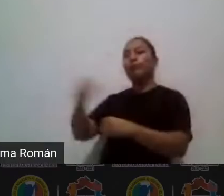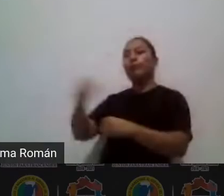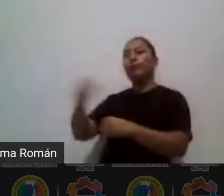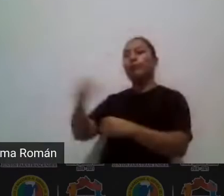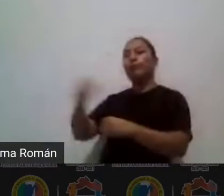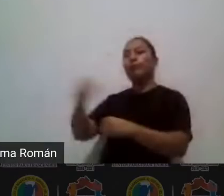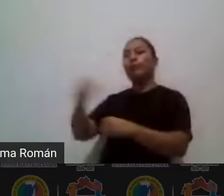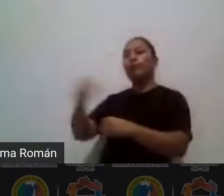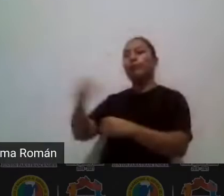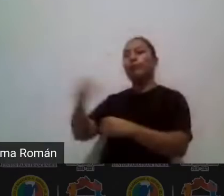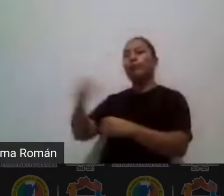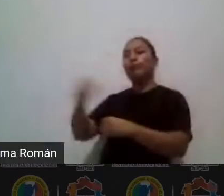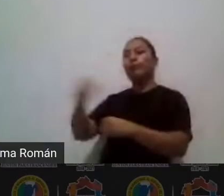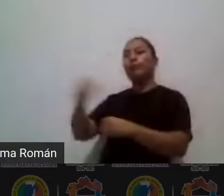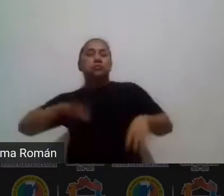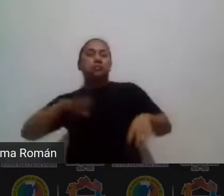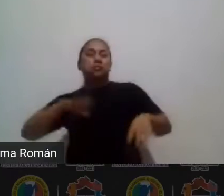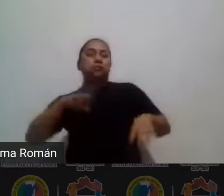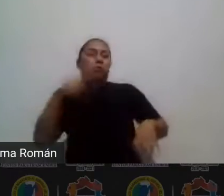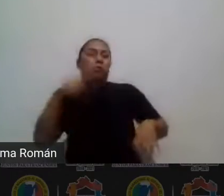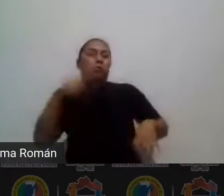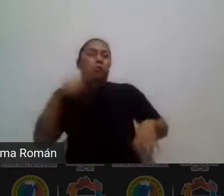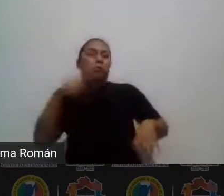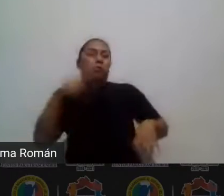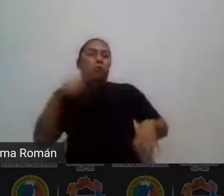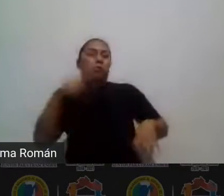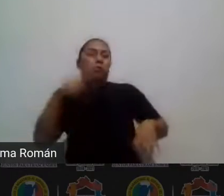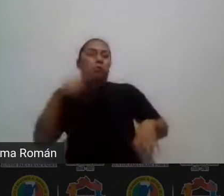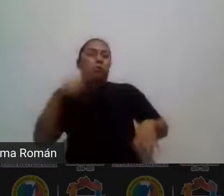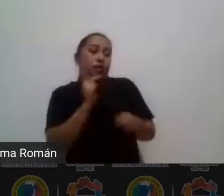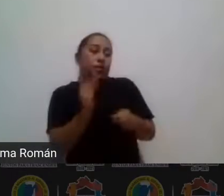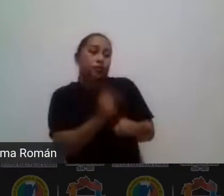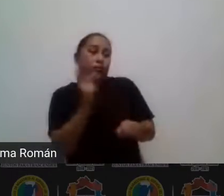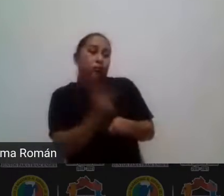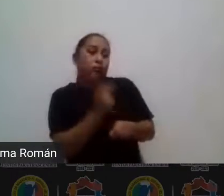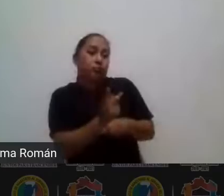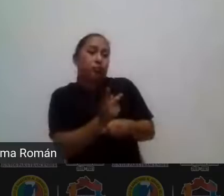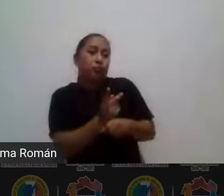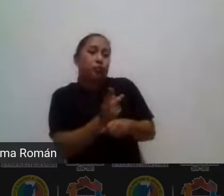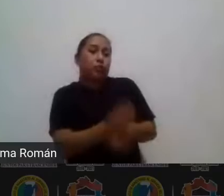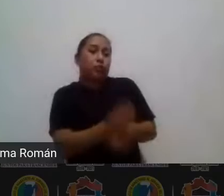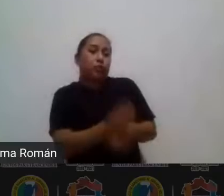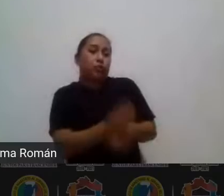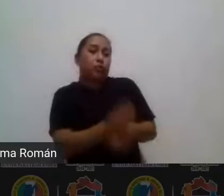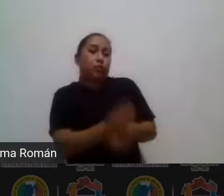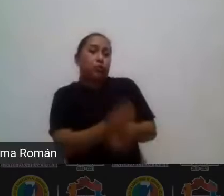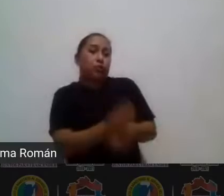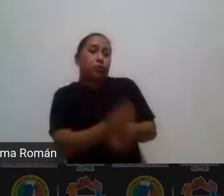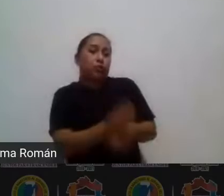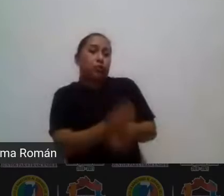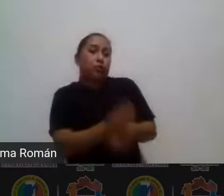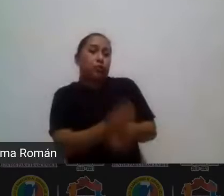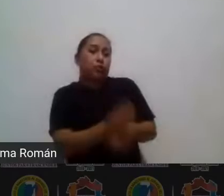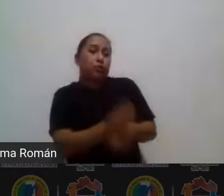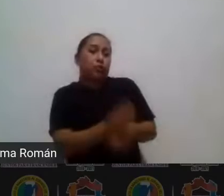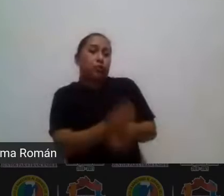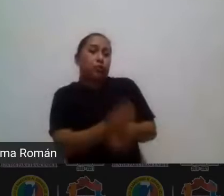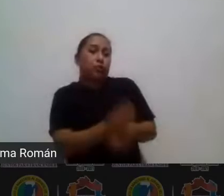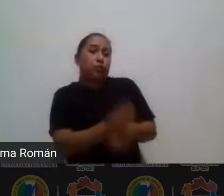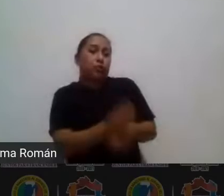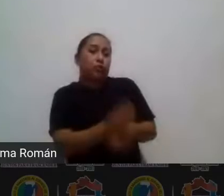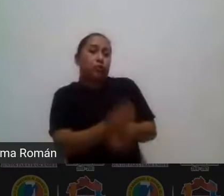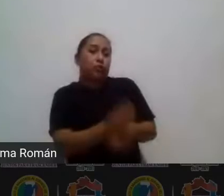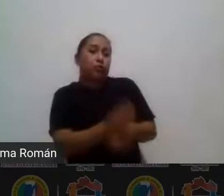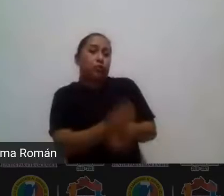granos del pozole y otros no más el orégano pero uno un pozole sin orégano pues no es el mismo verdad entonces